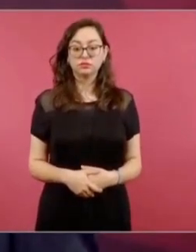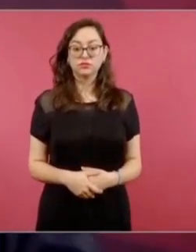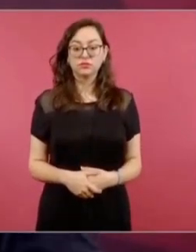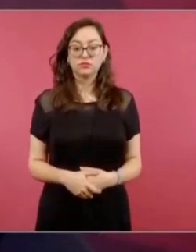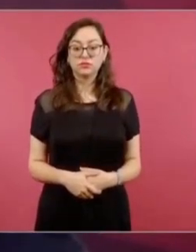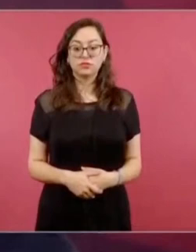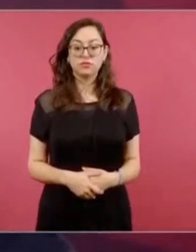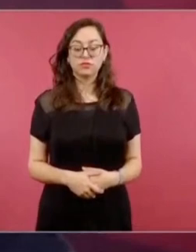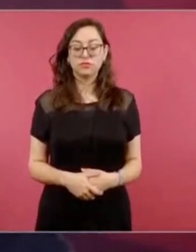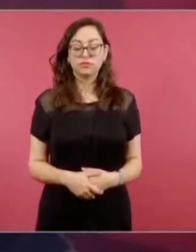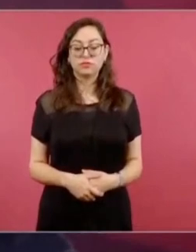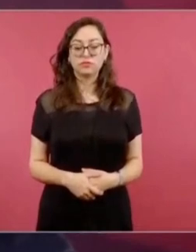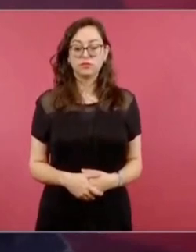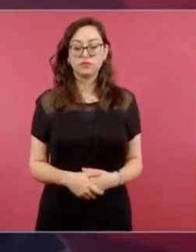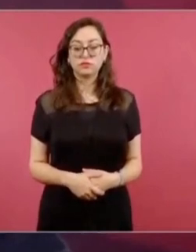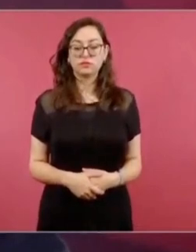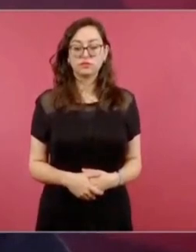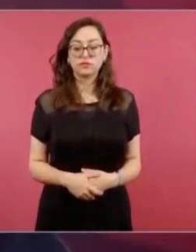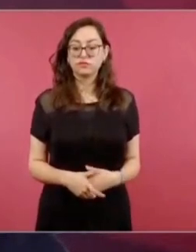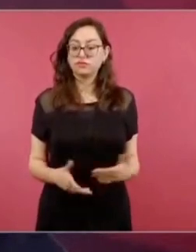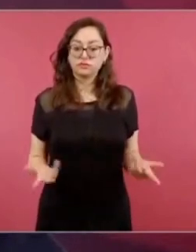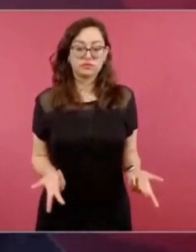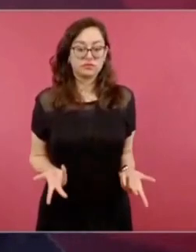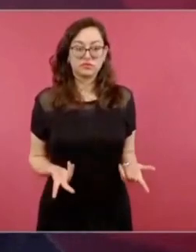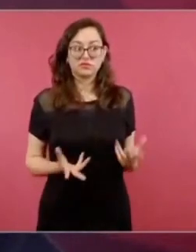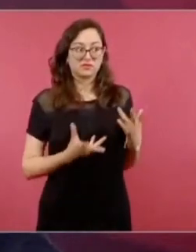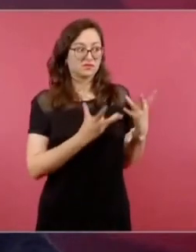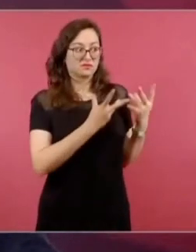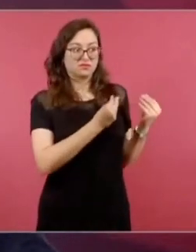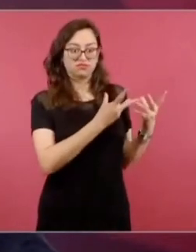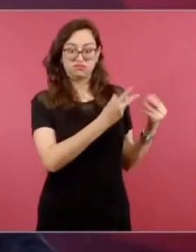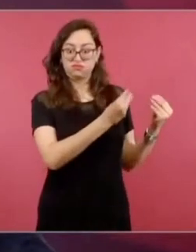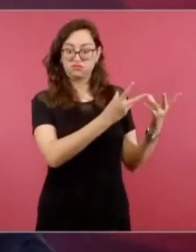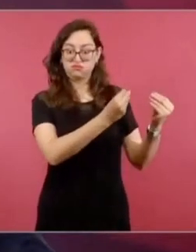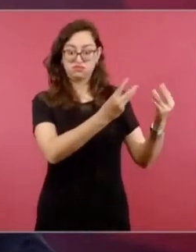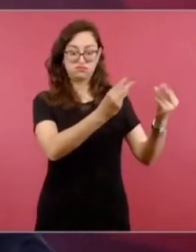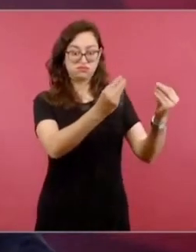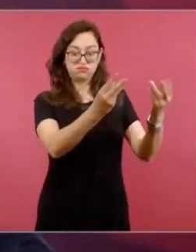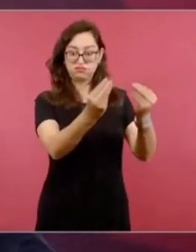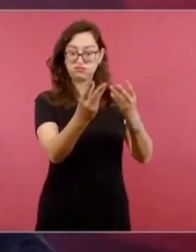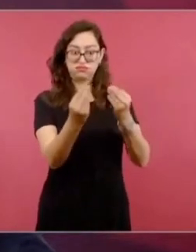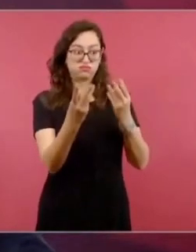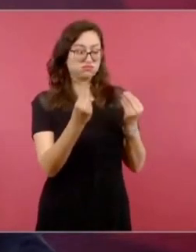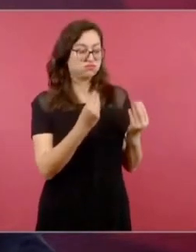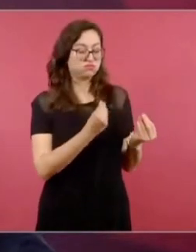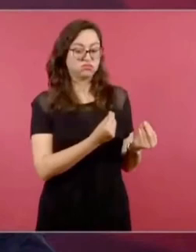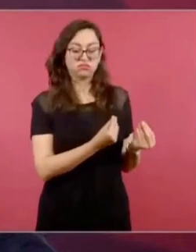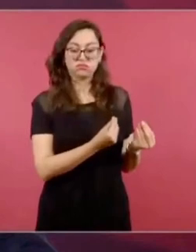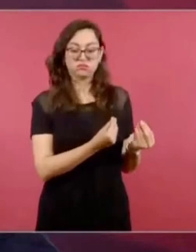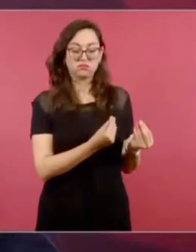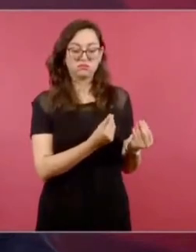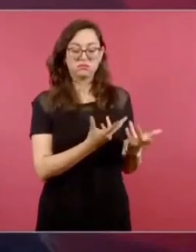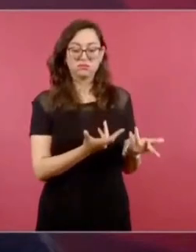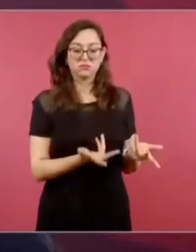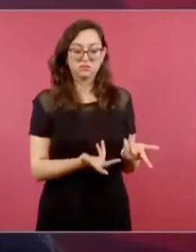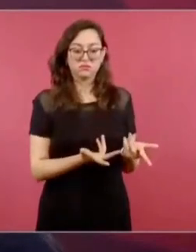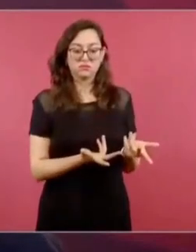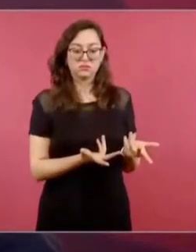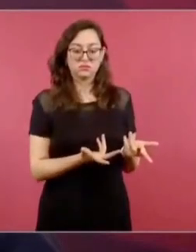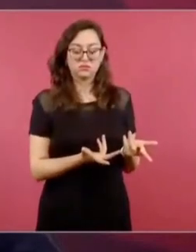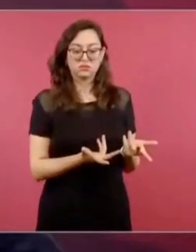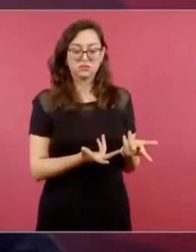es una pandemia y eso